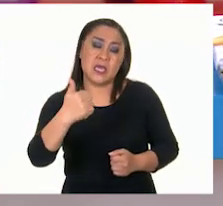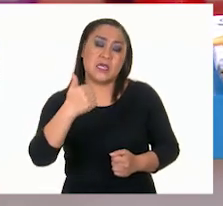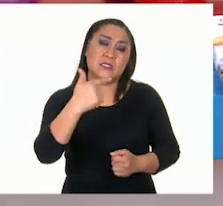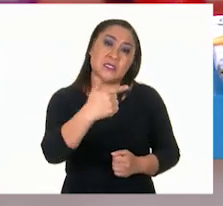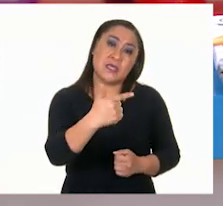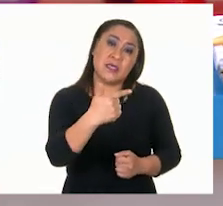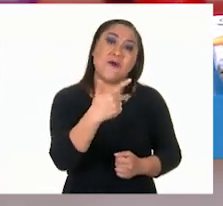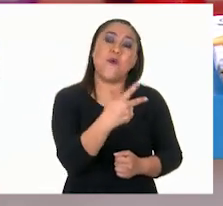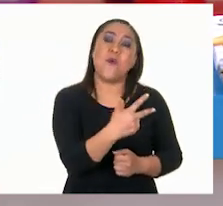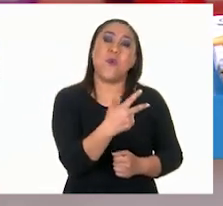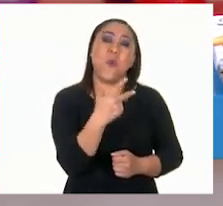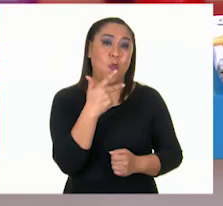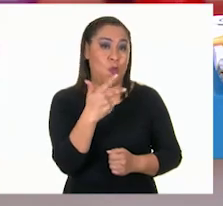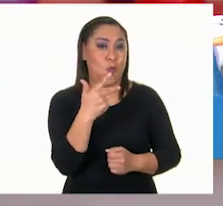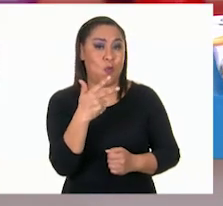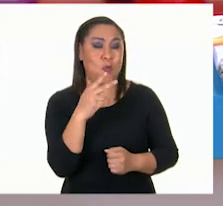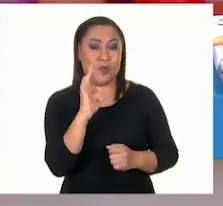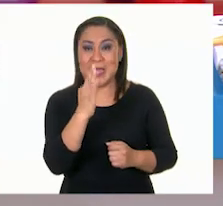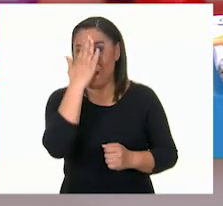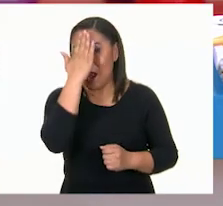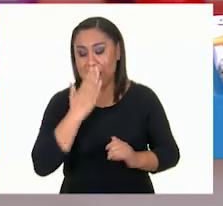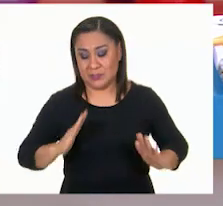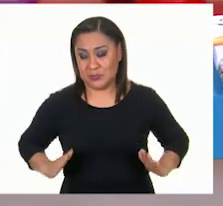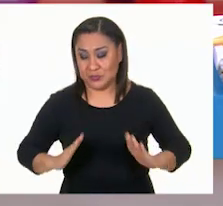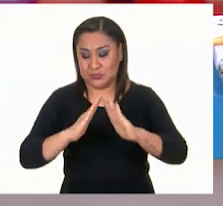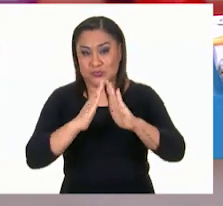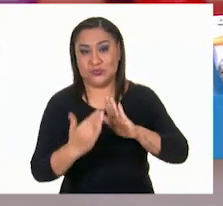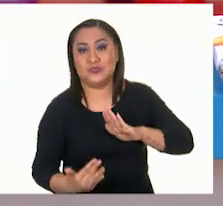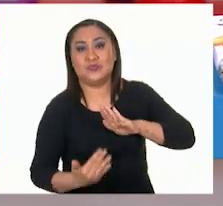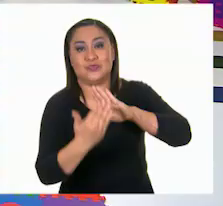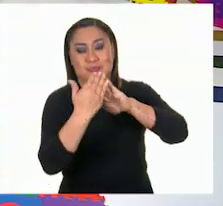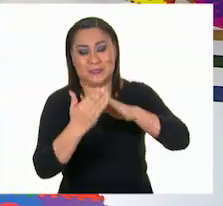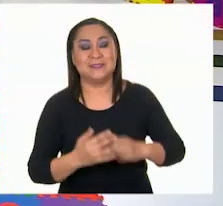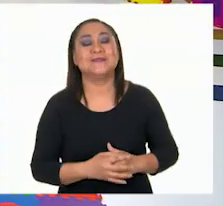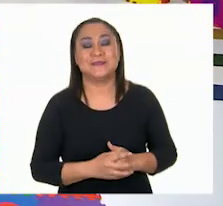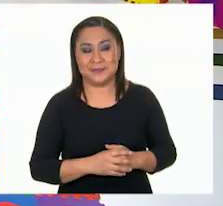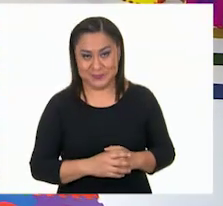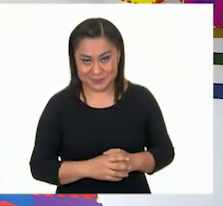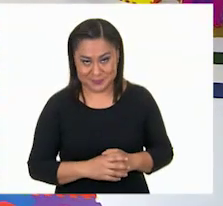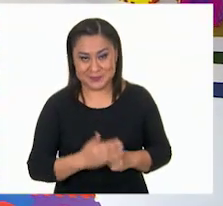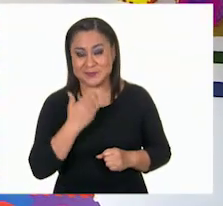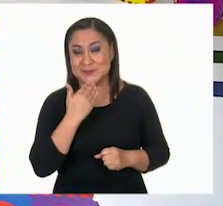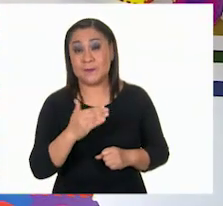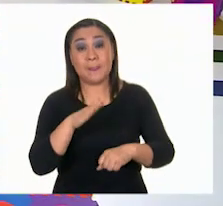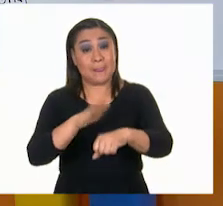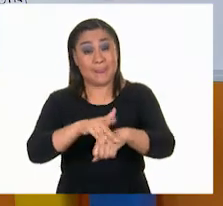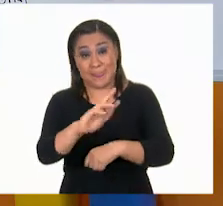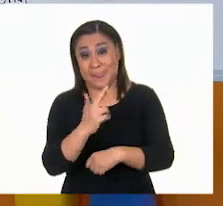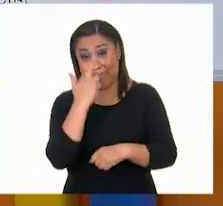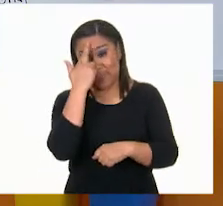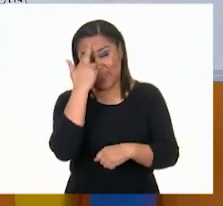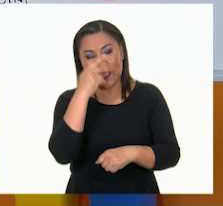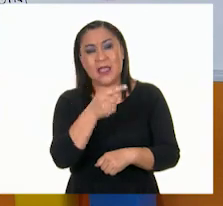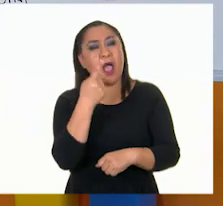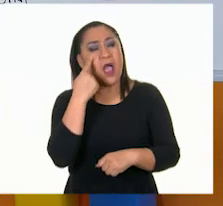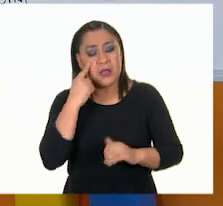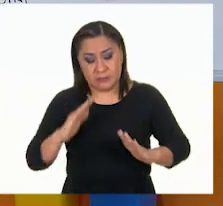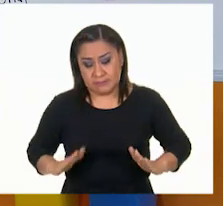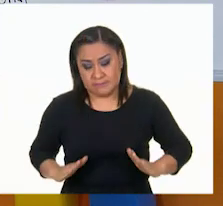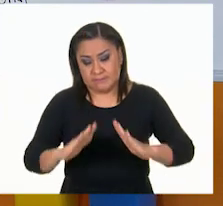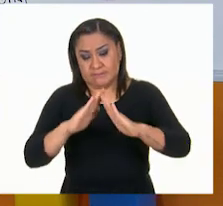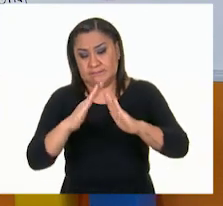siete, ocho. Ocho, ocho, ocho, bien, son ocho. Y recuerden, niñas y niños, que estas caras son triángulos,